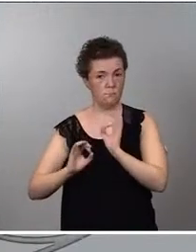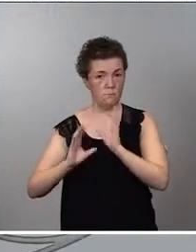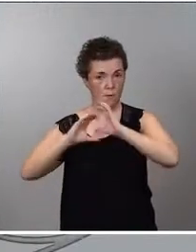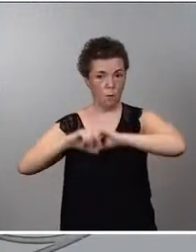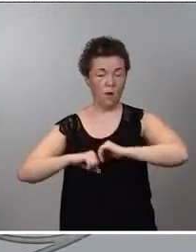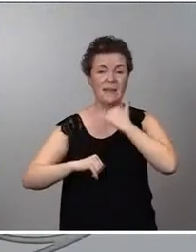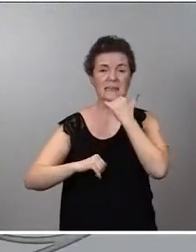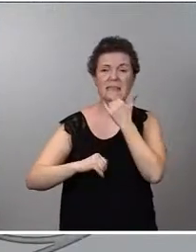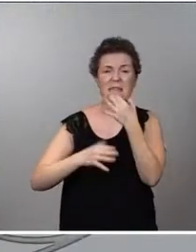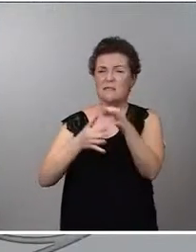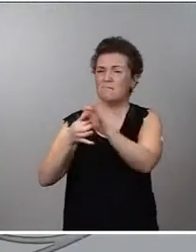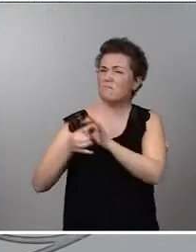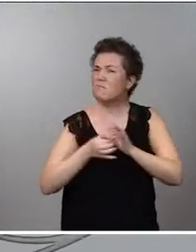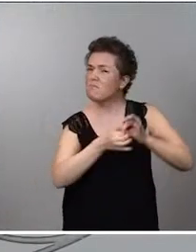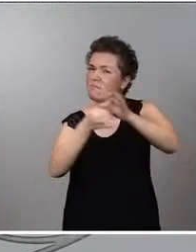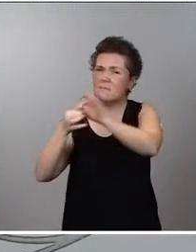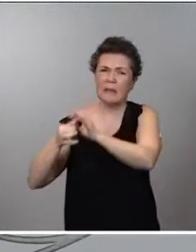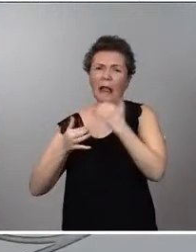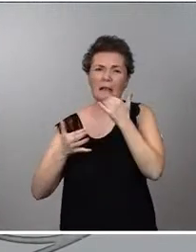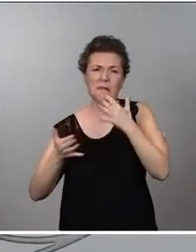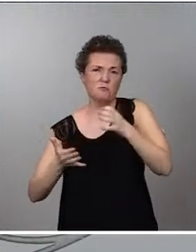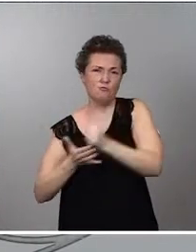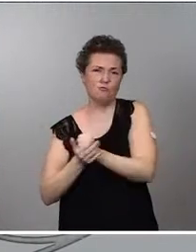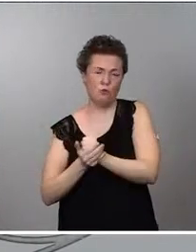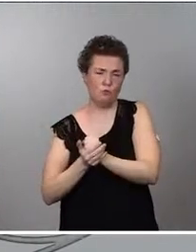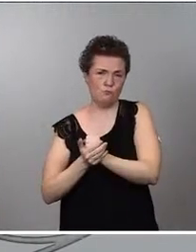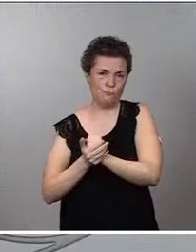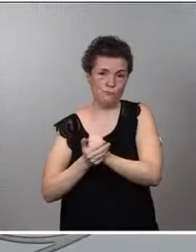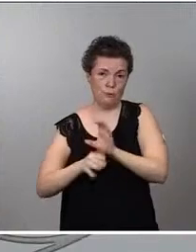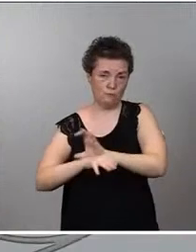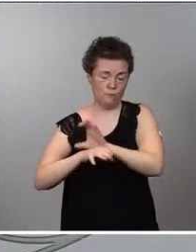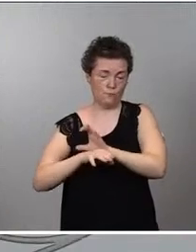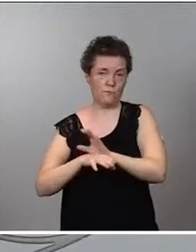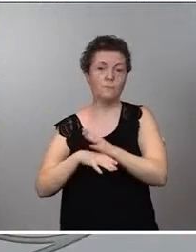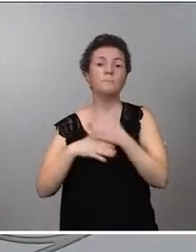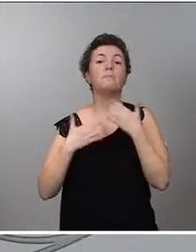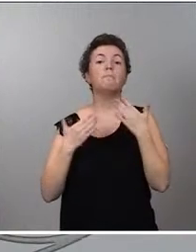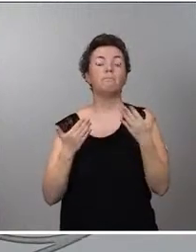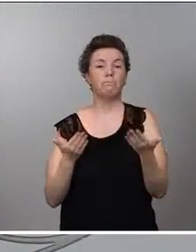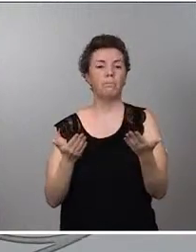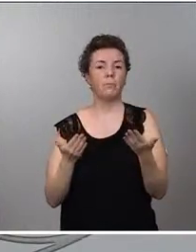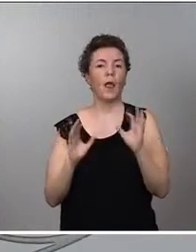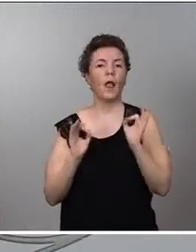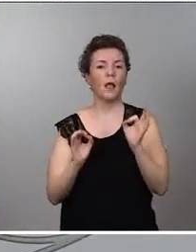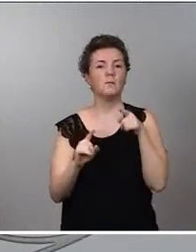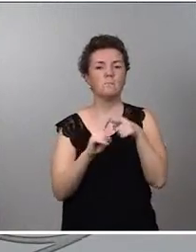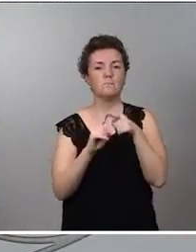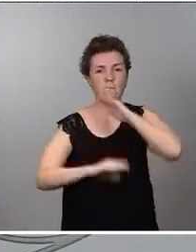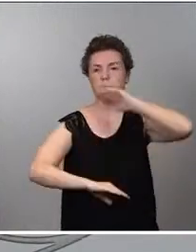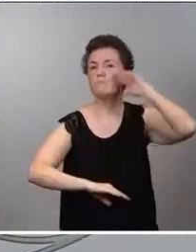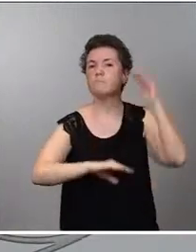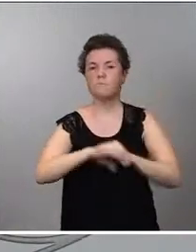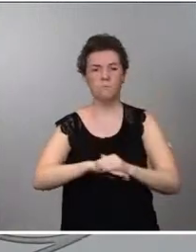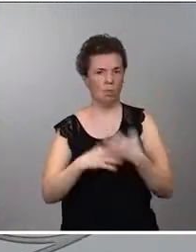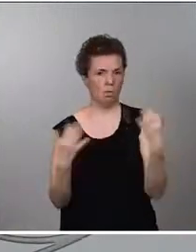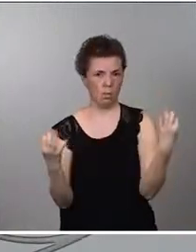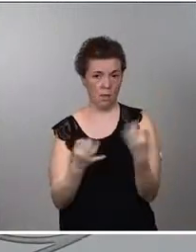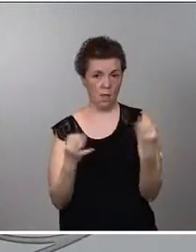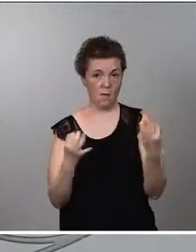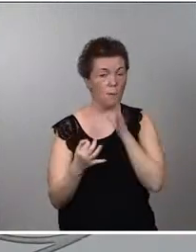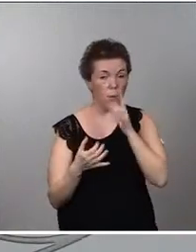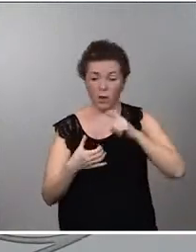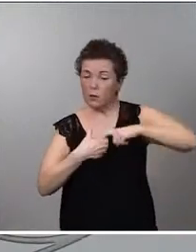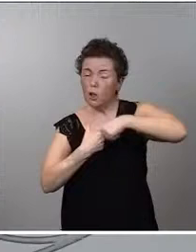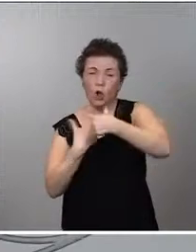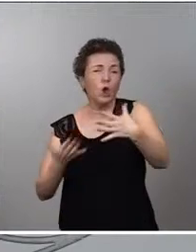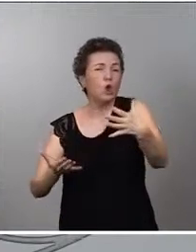unanimidad de todos los miembros del Consejo y, por tanto, va a ser objeto de cumplimiento por los mismos porque han sido todos los consejeros